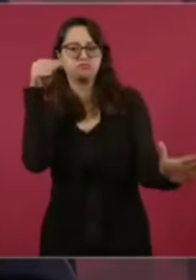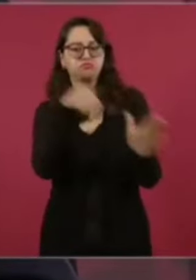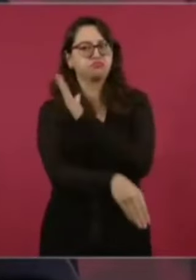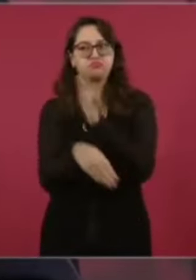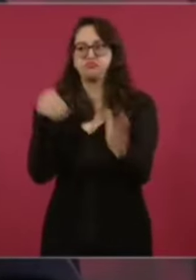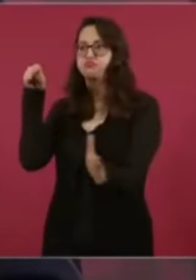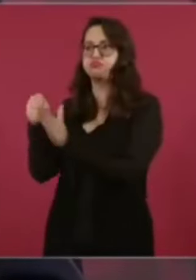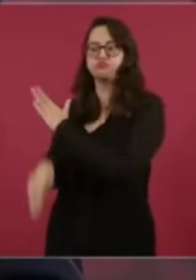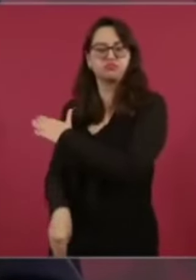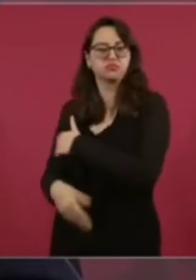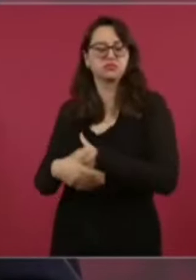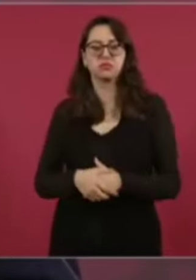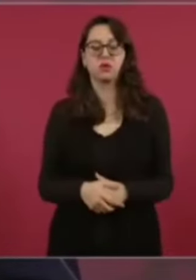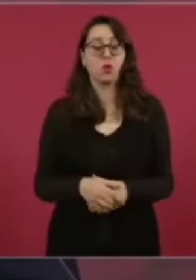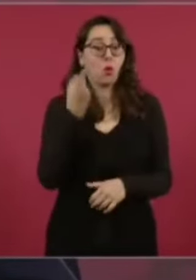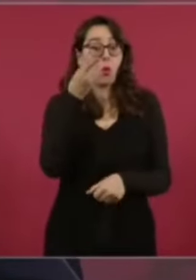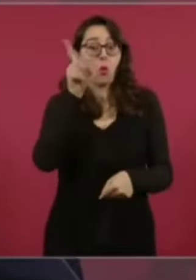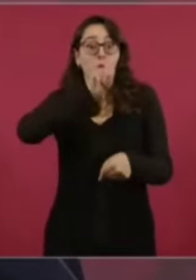día.